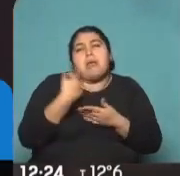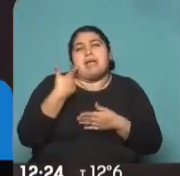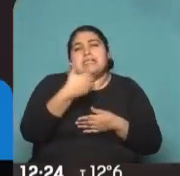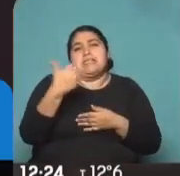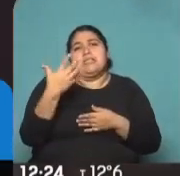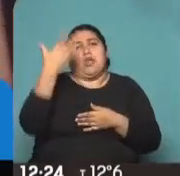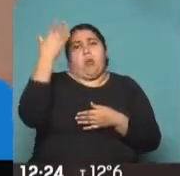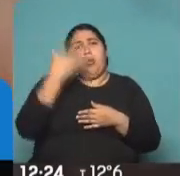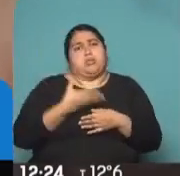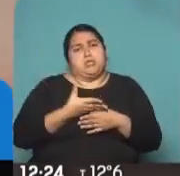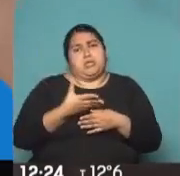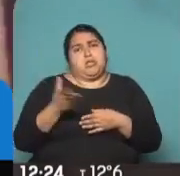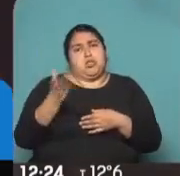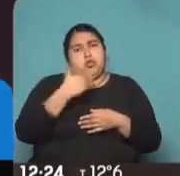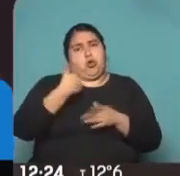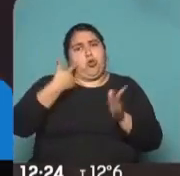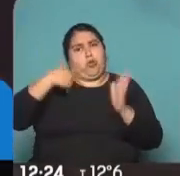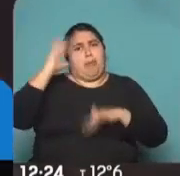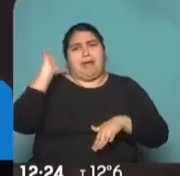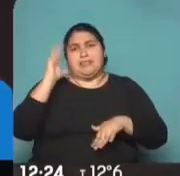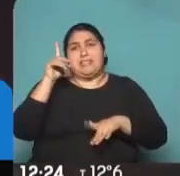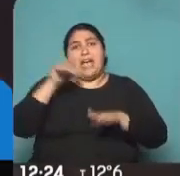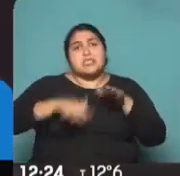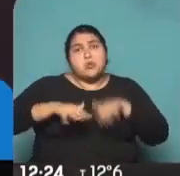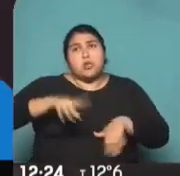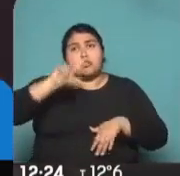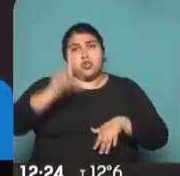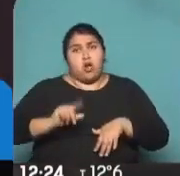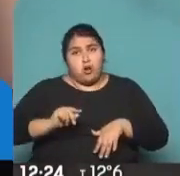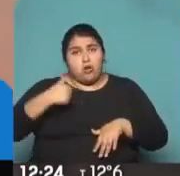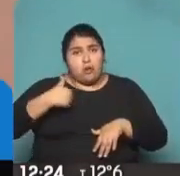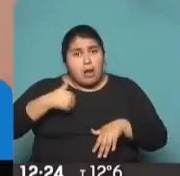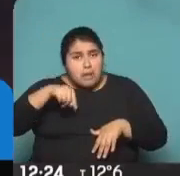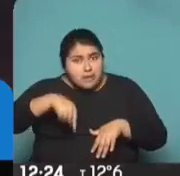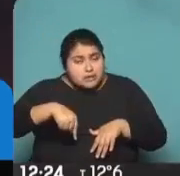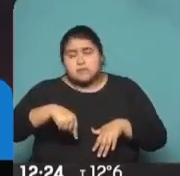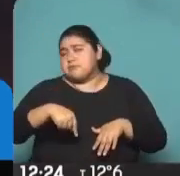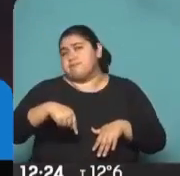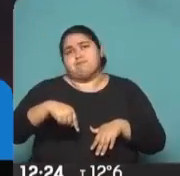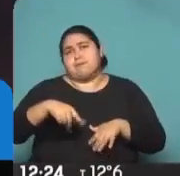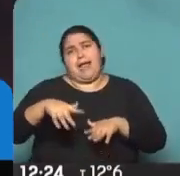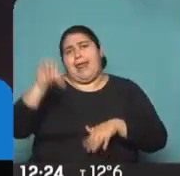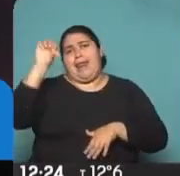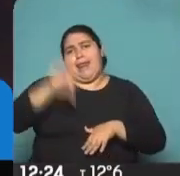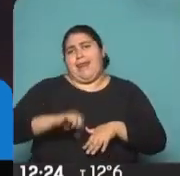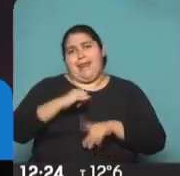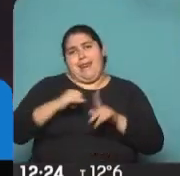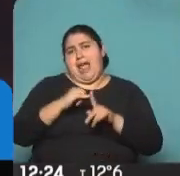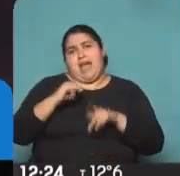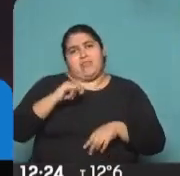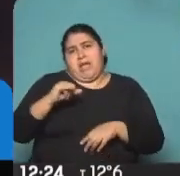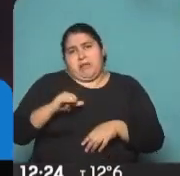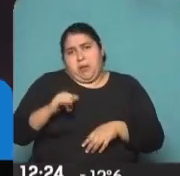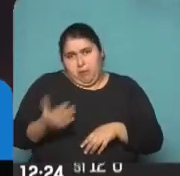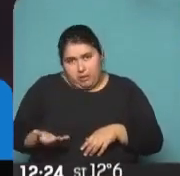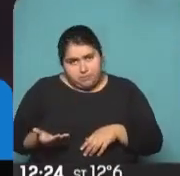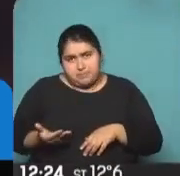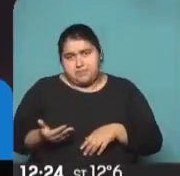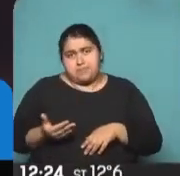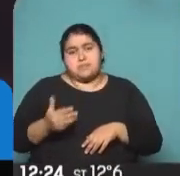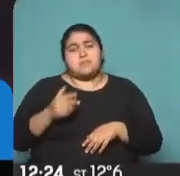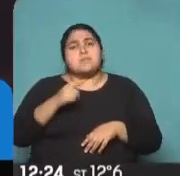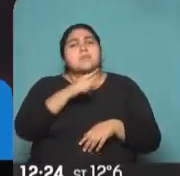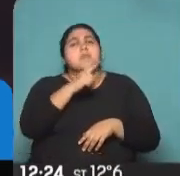consideraba que la situación del país era negativa. Un porcentaje similar consideraba que el gobierno no